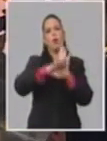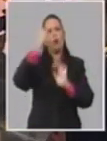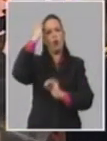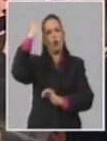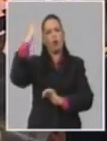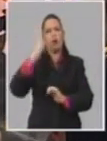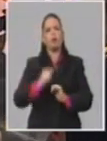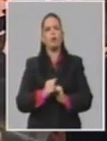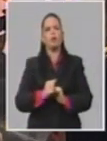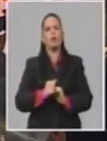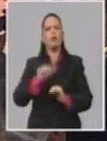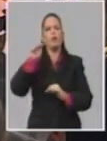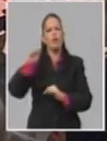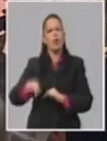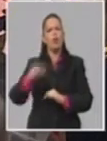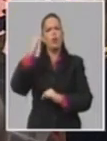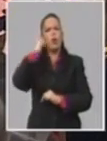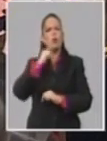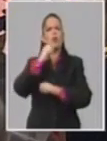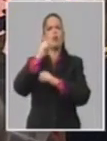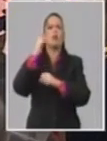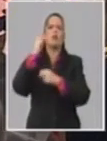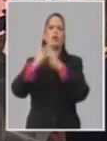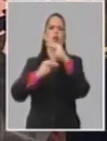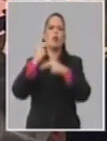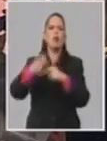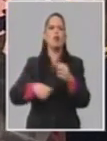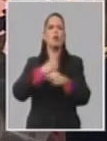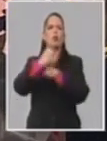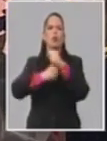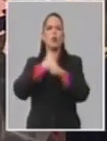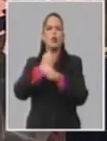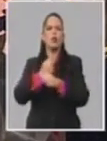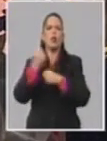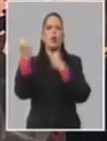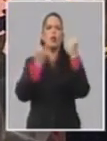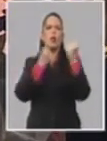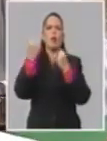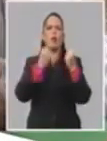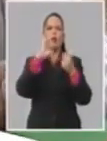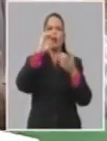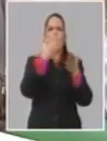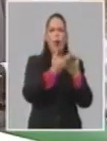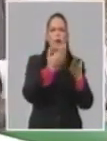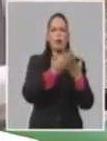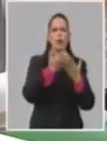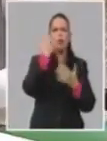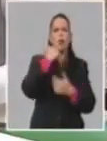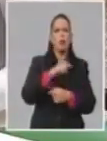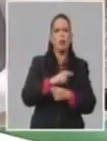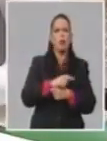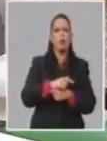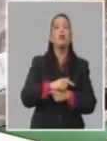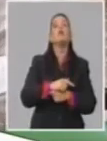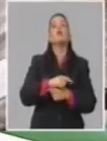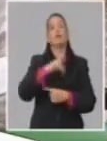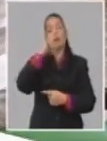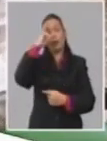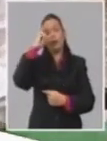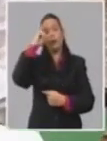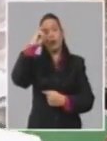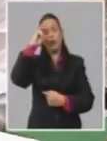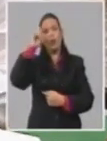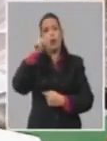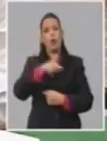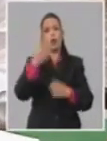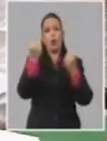los transportes estatales que están ayudando a la transportación en la capital y en otros lugares. Exactamente. Esos vehículos estatales que hoy contribuyen